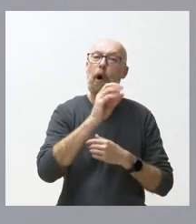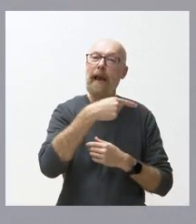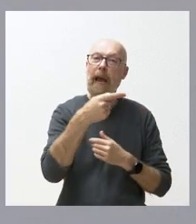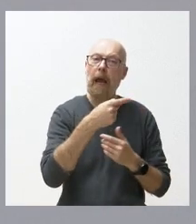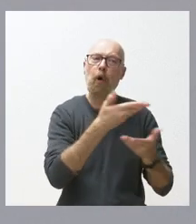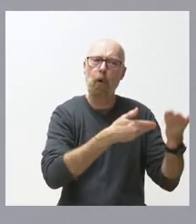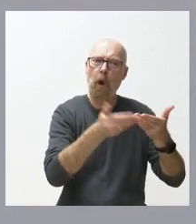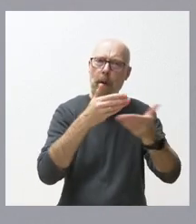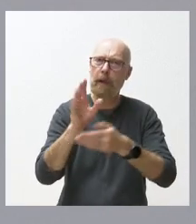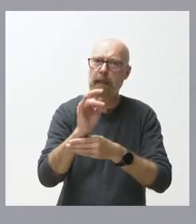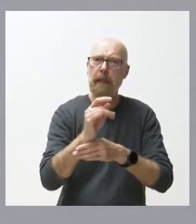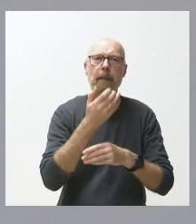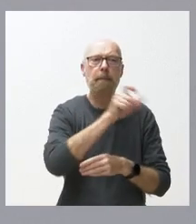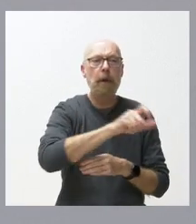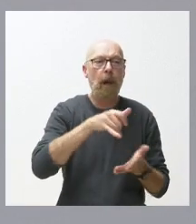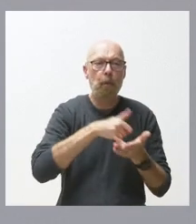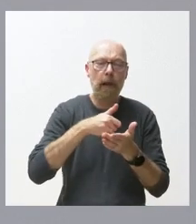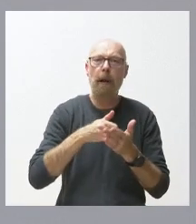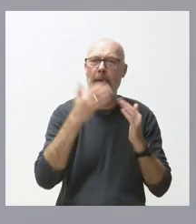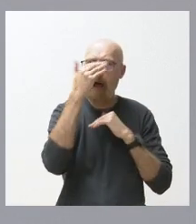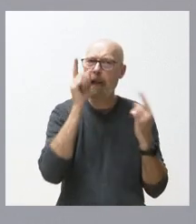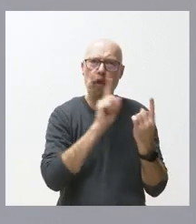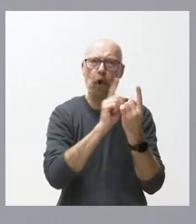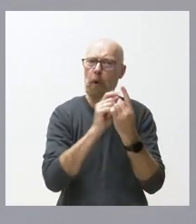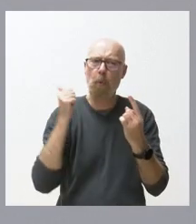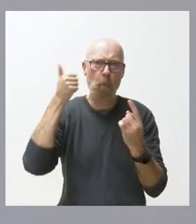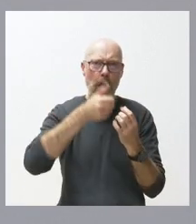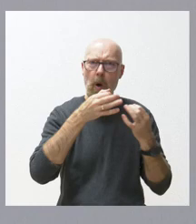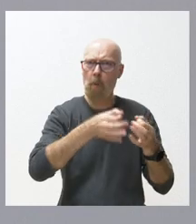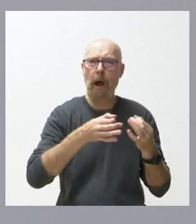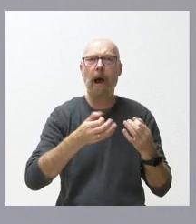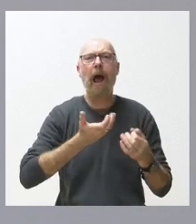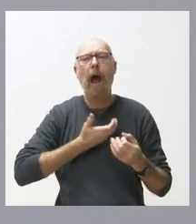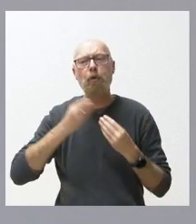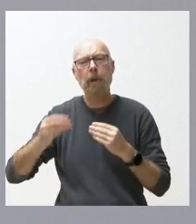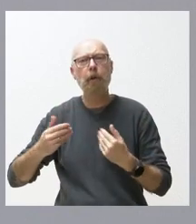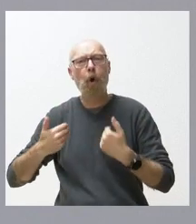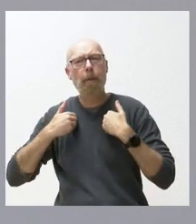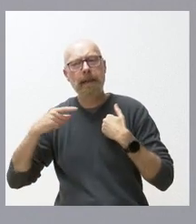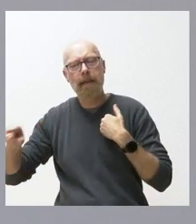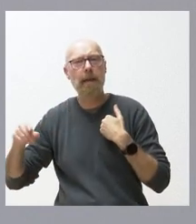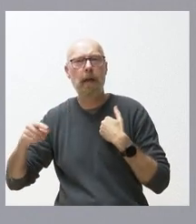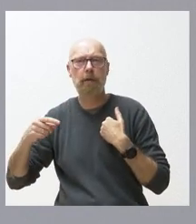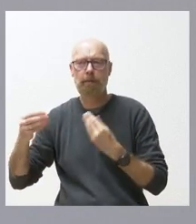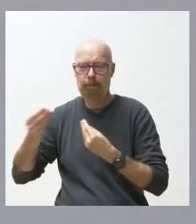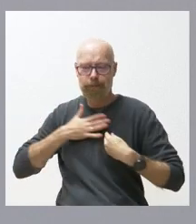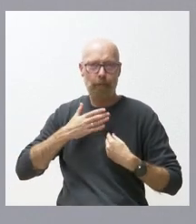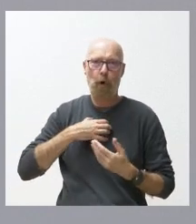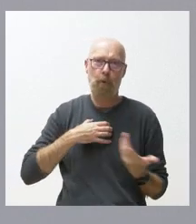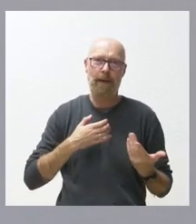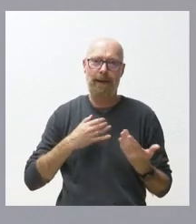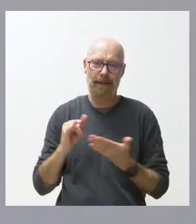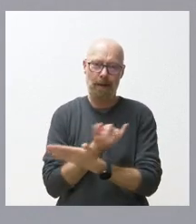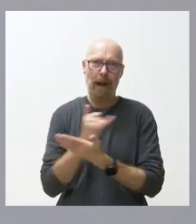personas vulnerables como lo hemos hecho siempre no vamos a sustituir a los ayuntamientos en sus competencias porque ellos tienen sus competencias y la Junta de Castellón tiene las suyas